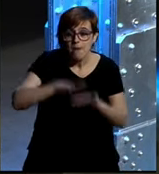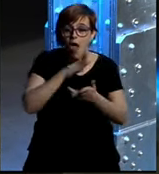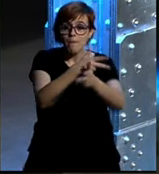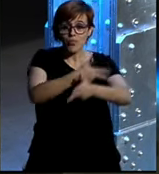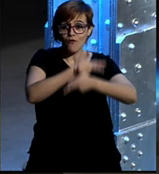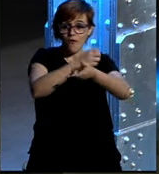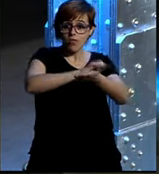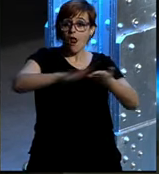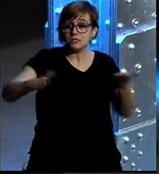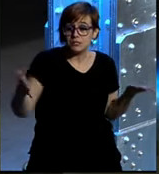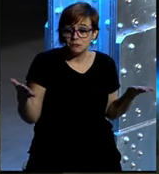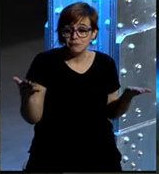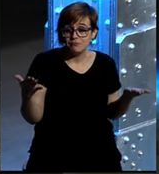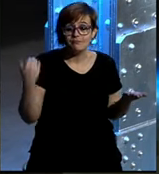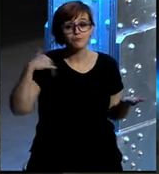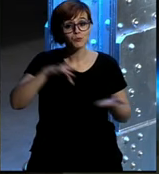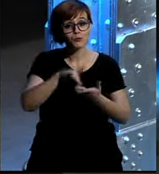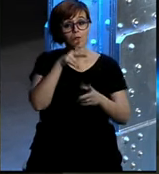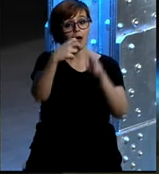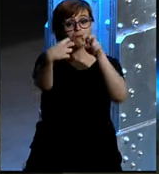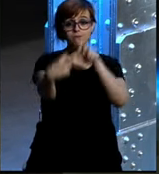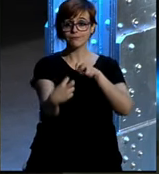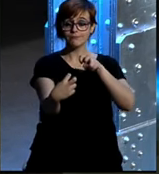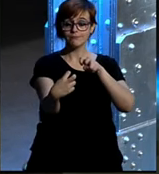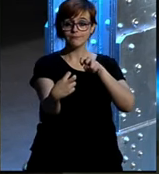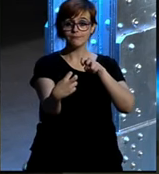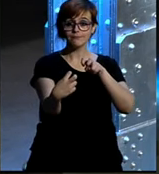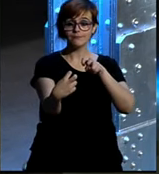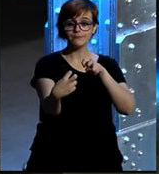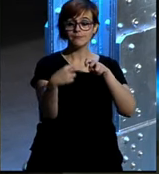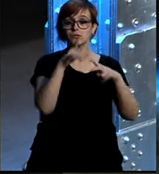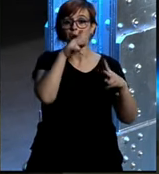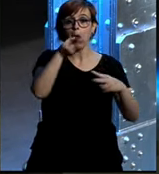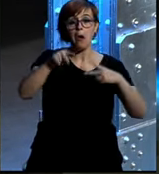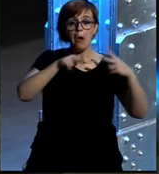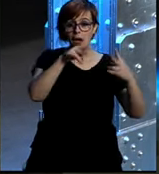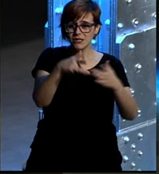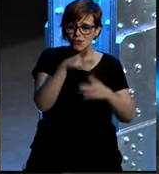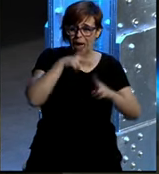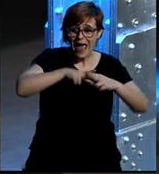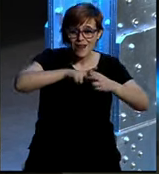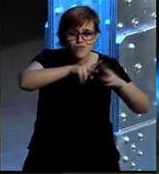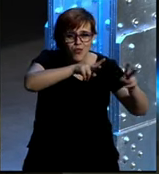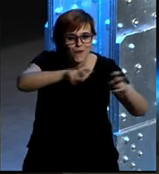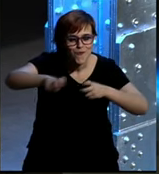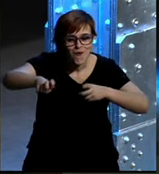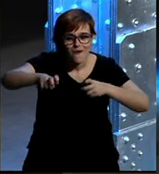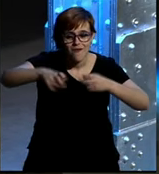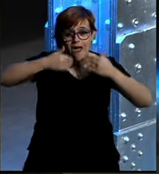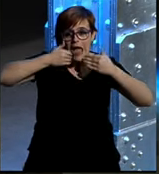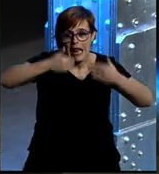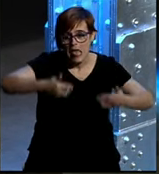videoconferencias gratis o sea en la gratitud de lo que supone Skype hay muchísimas nuevas herramientas que os pueden permitir